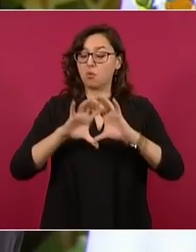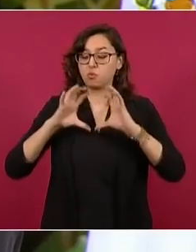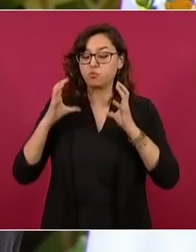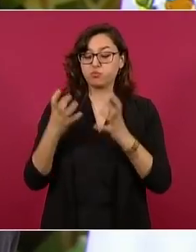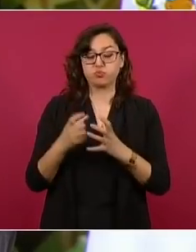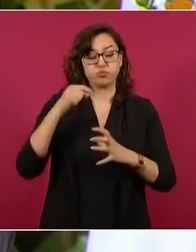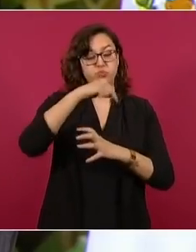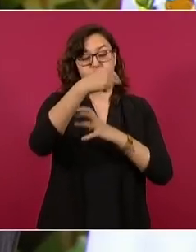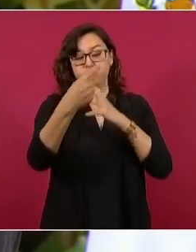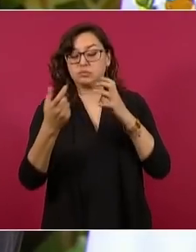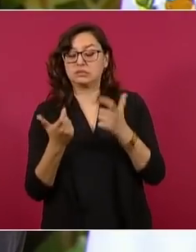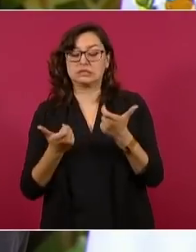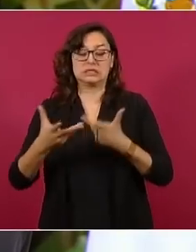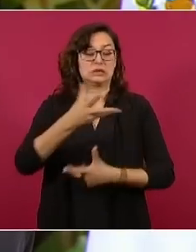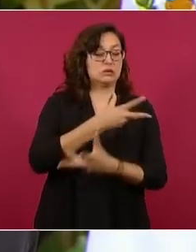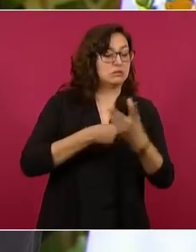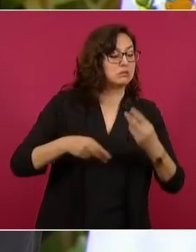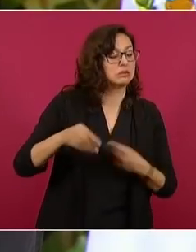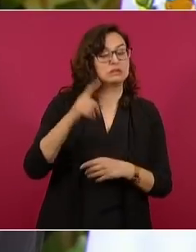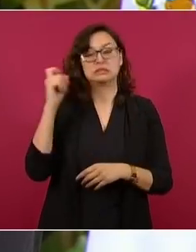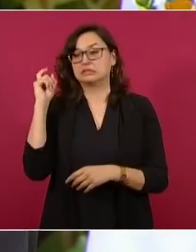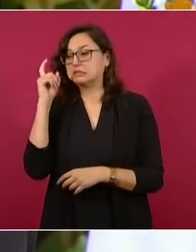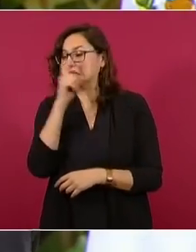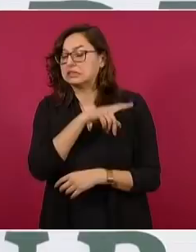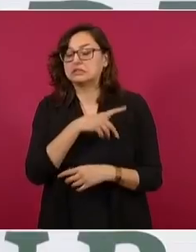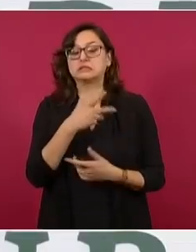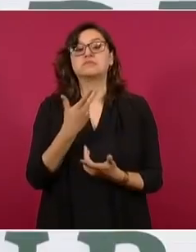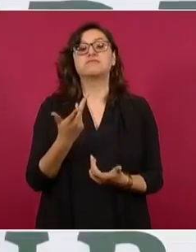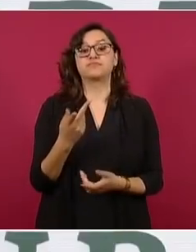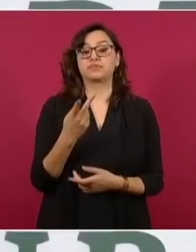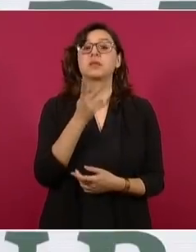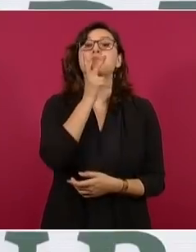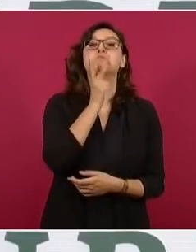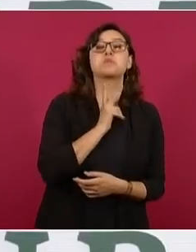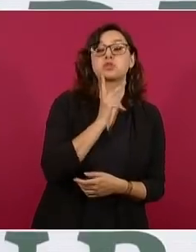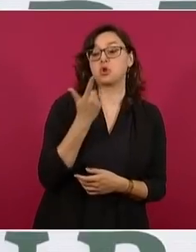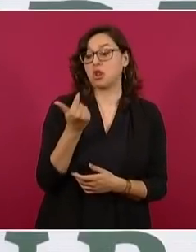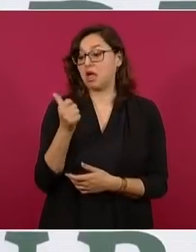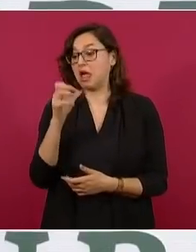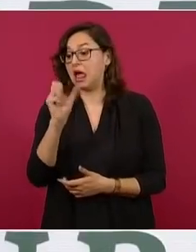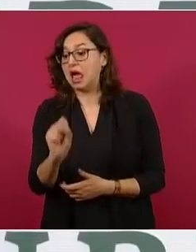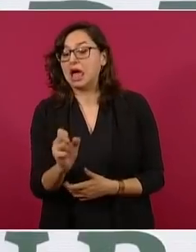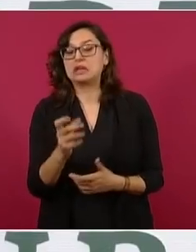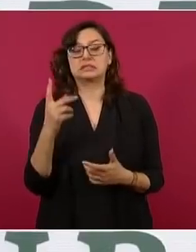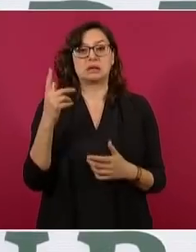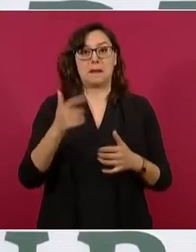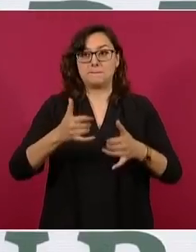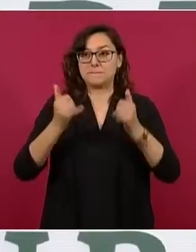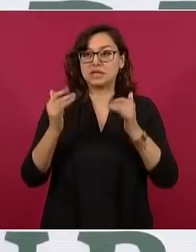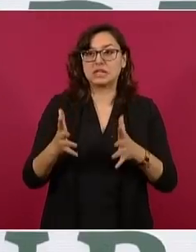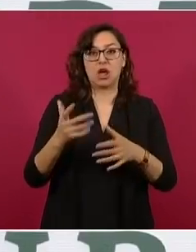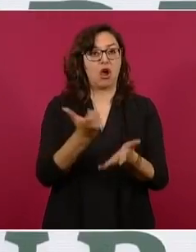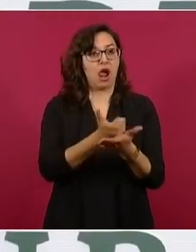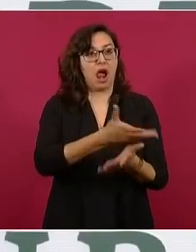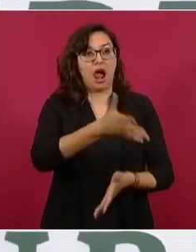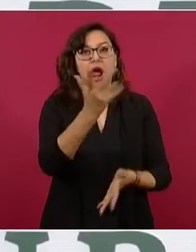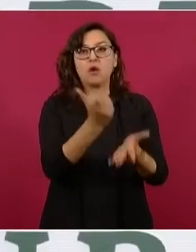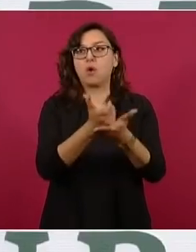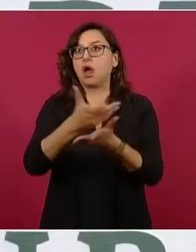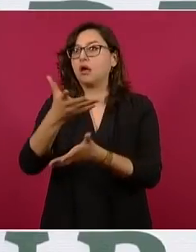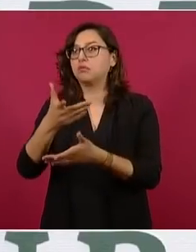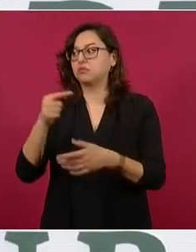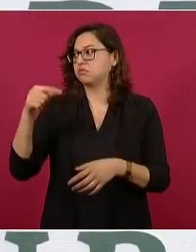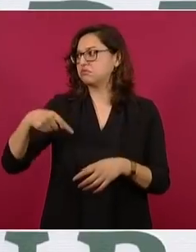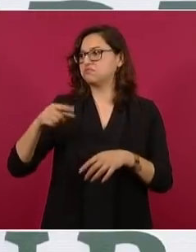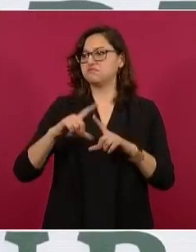del petróleo y del gas, nosotros estamos saliendo adelante. En México no han